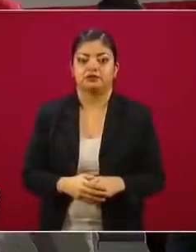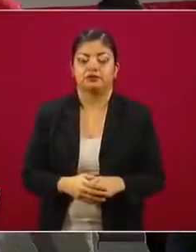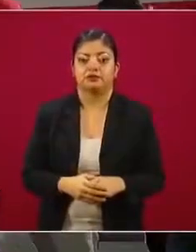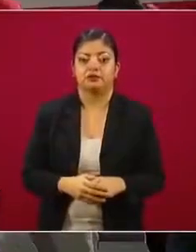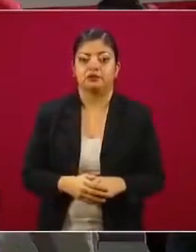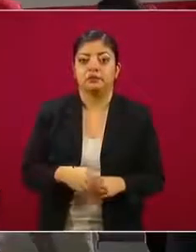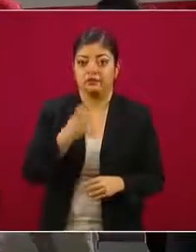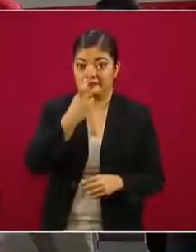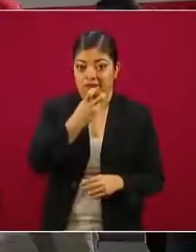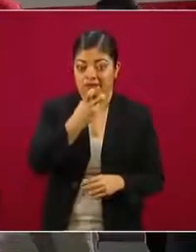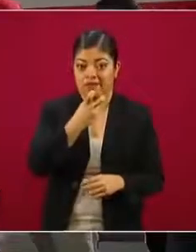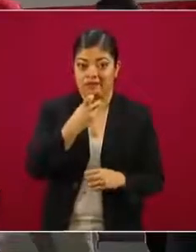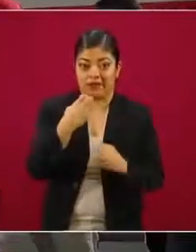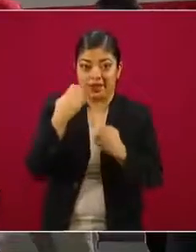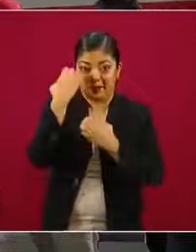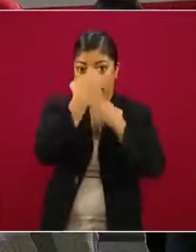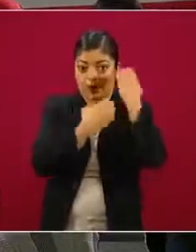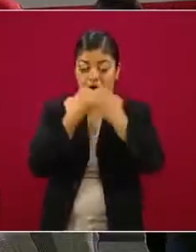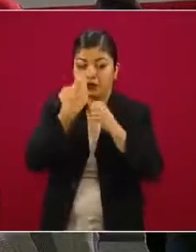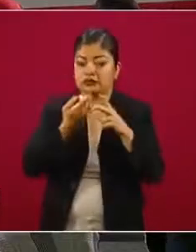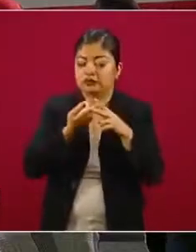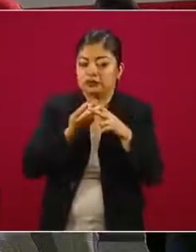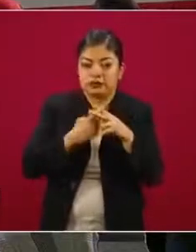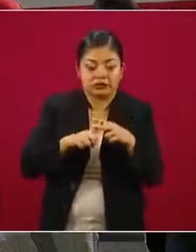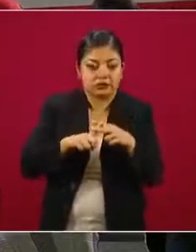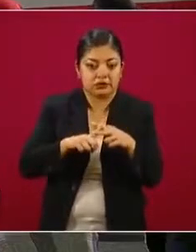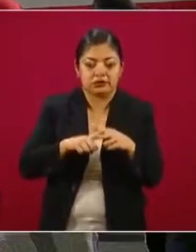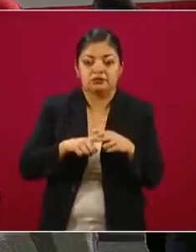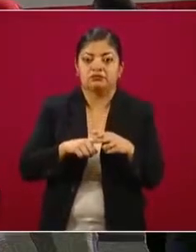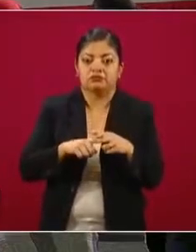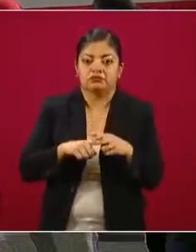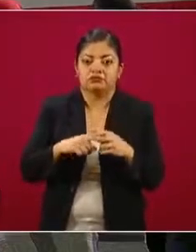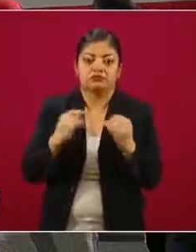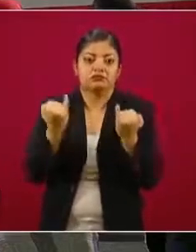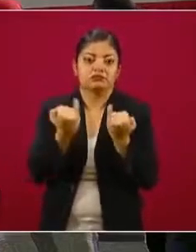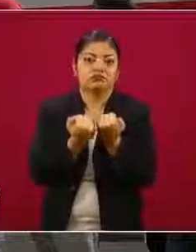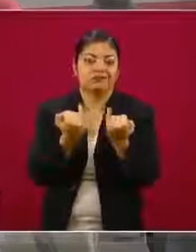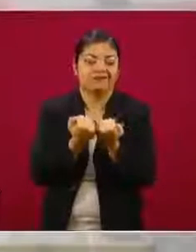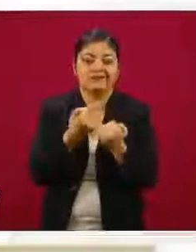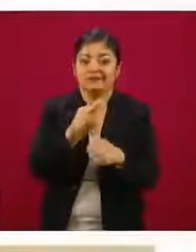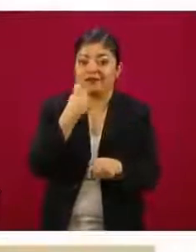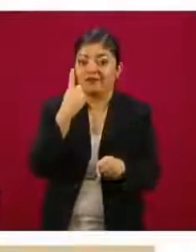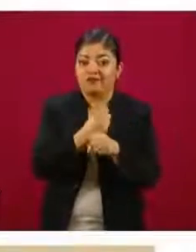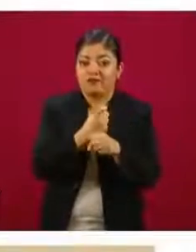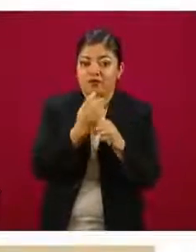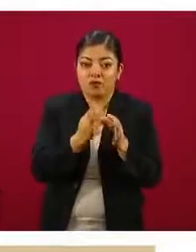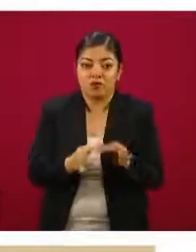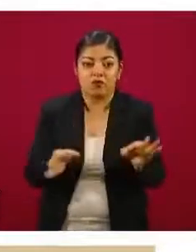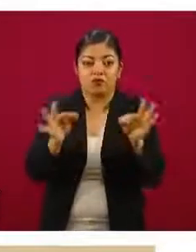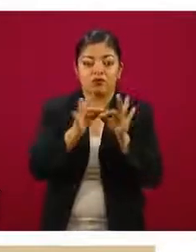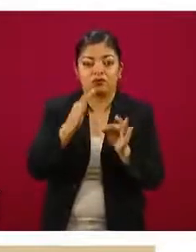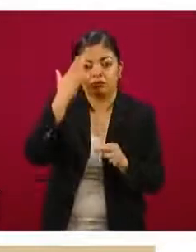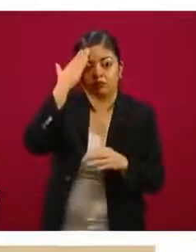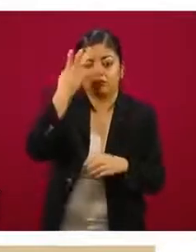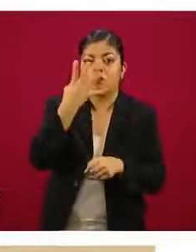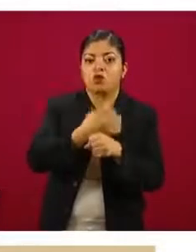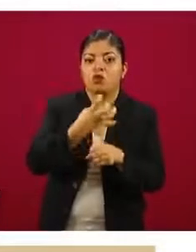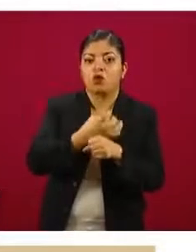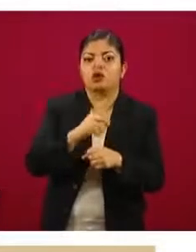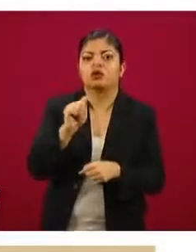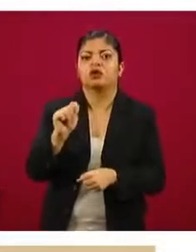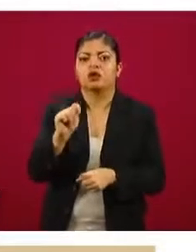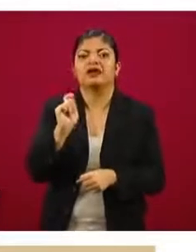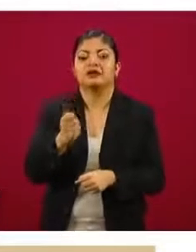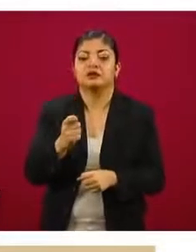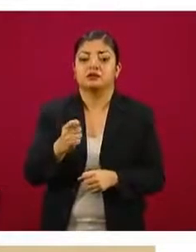Esta autoevaluación parte de un principio que también ha sido fundamental, un pilar de la Cuarta Transformación, que es la